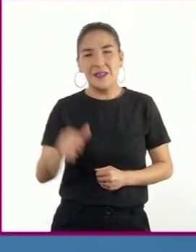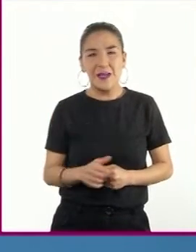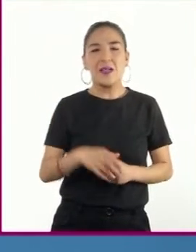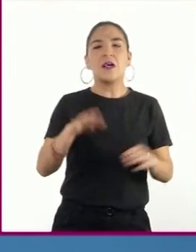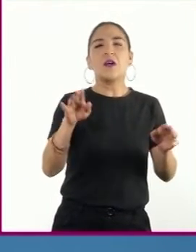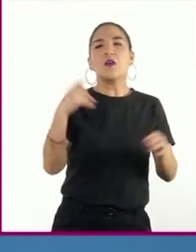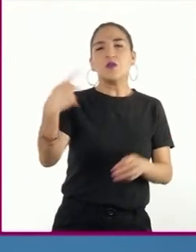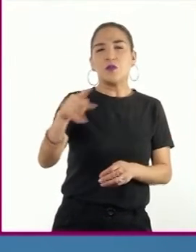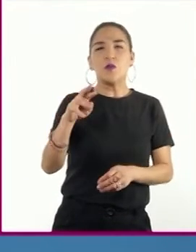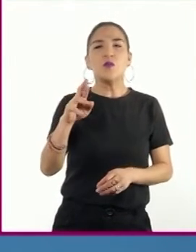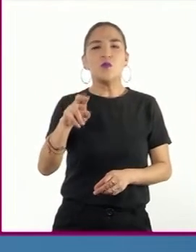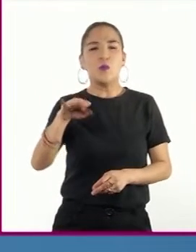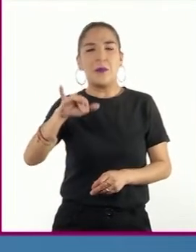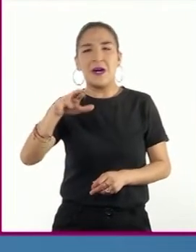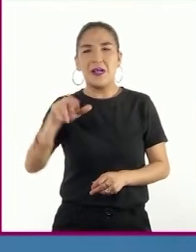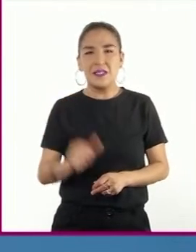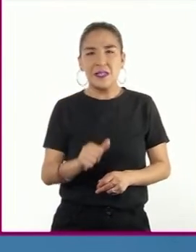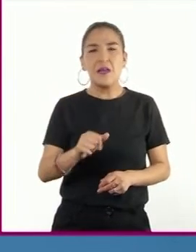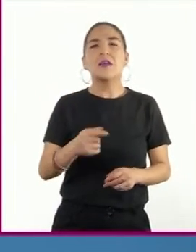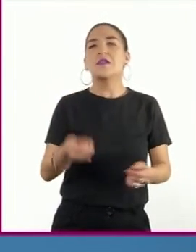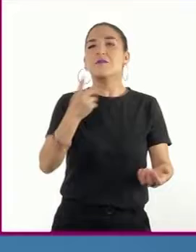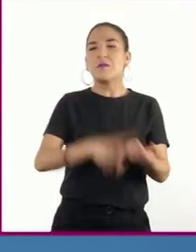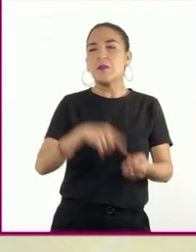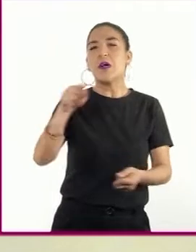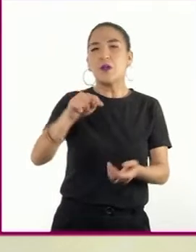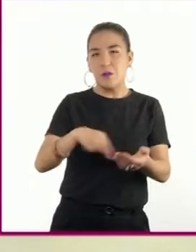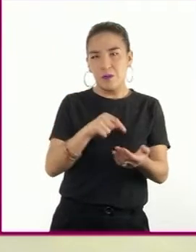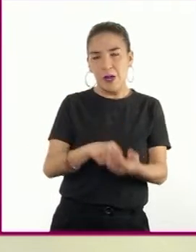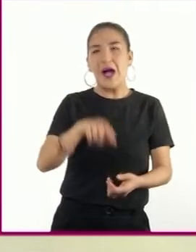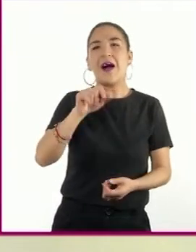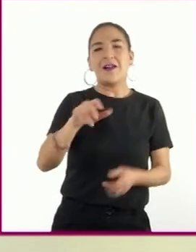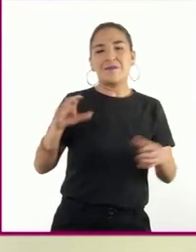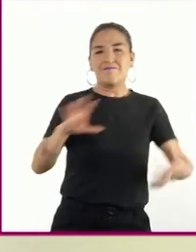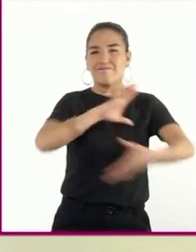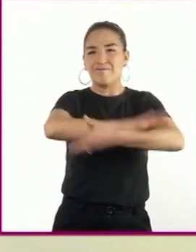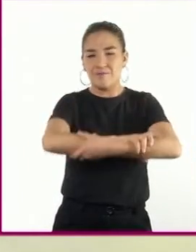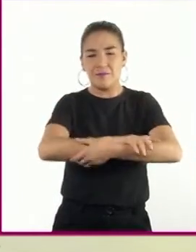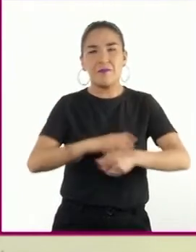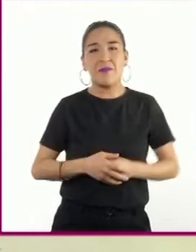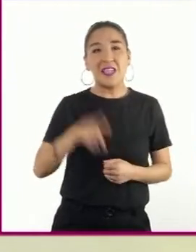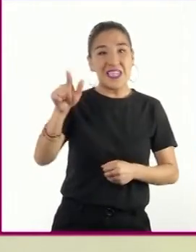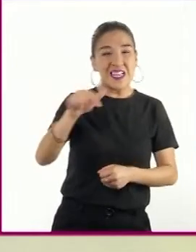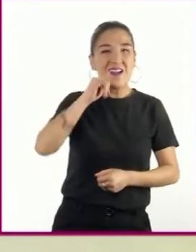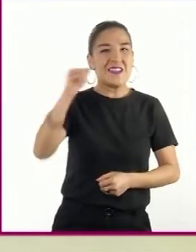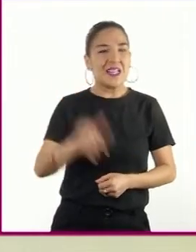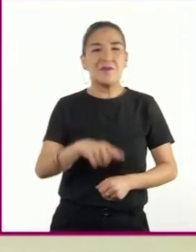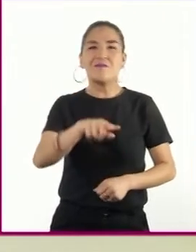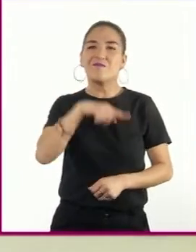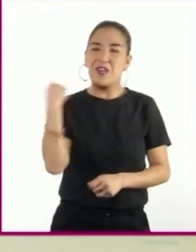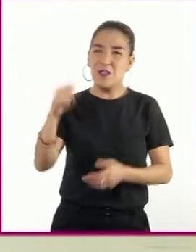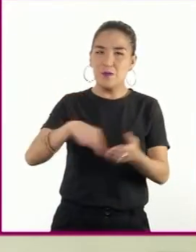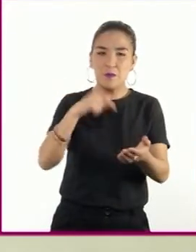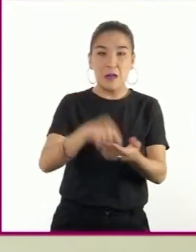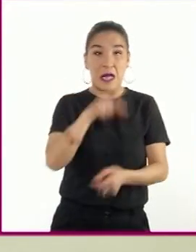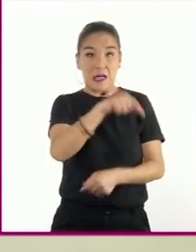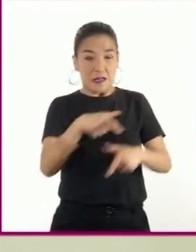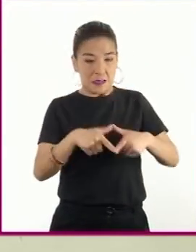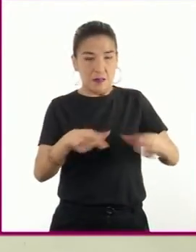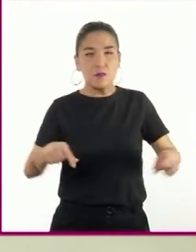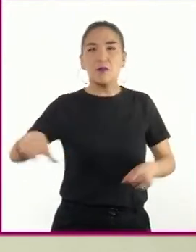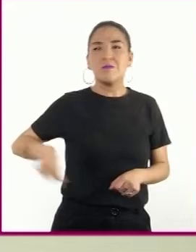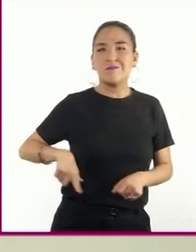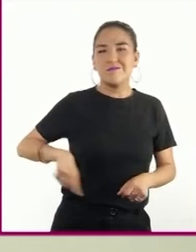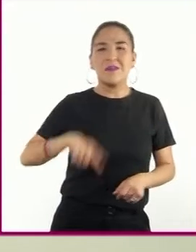Rumania ceden territorio a los aliados. Italia pierde sus colonias y Japón es gobernado por